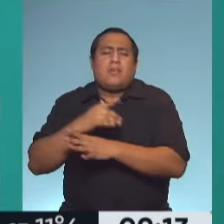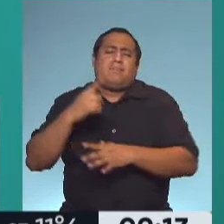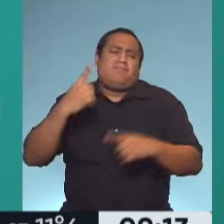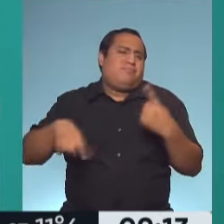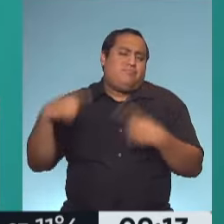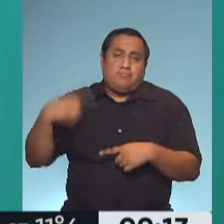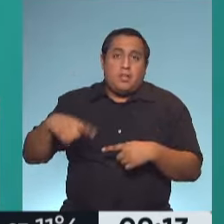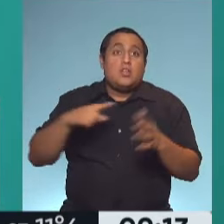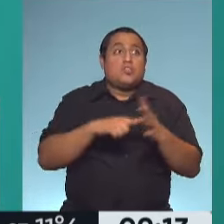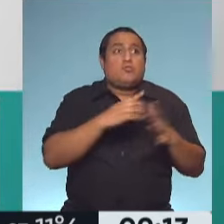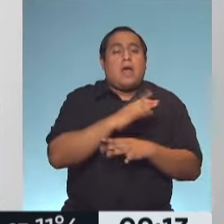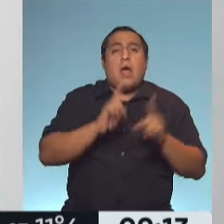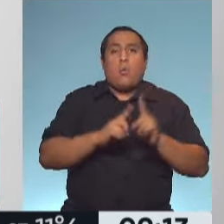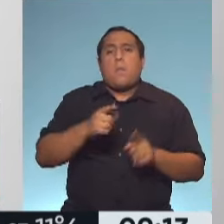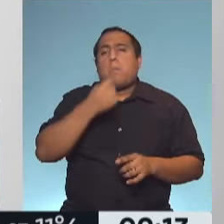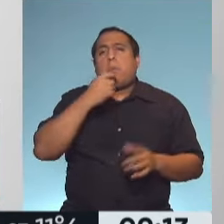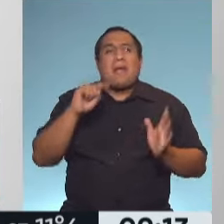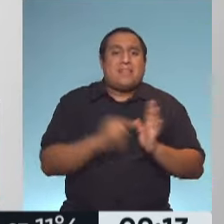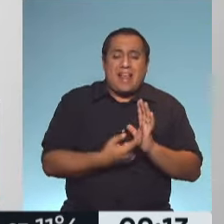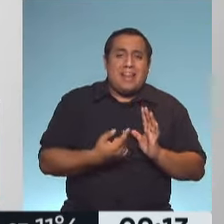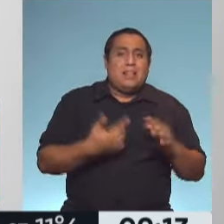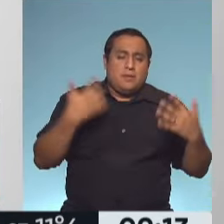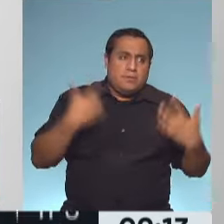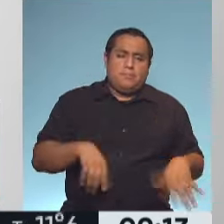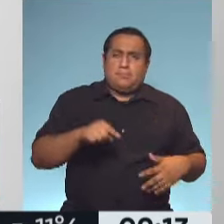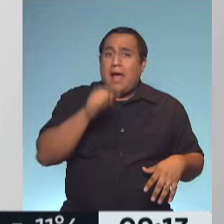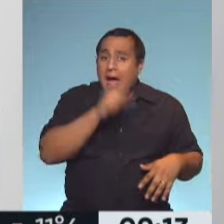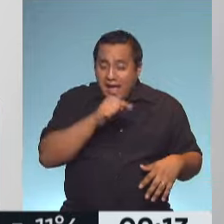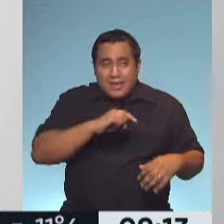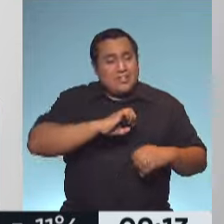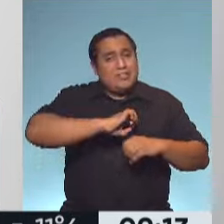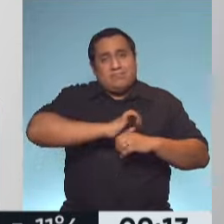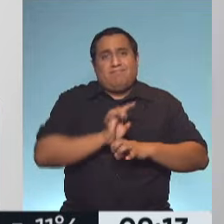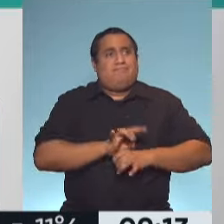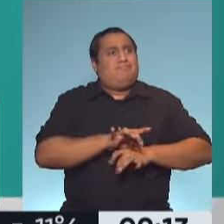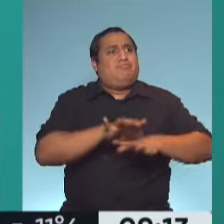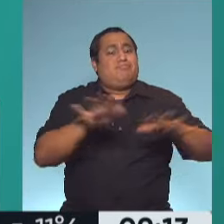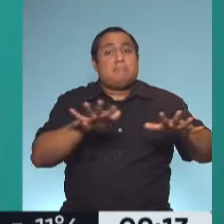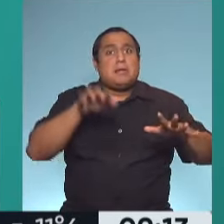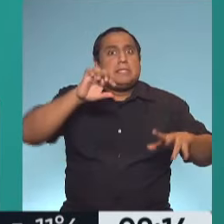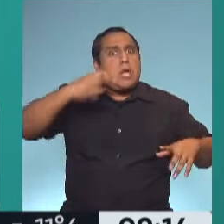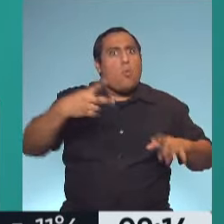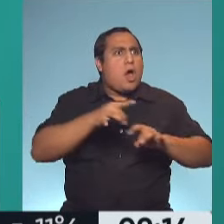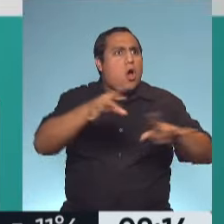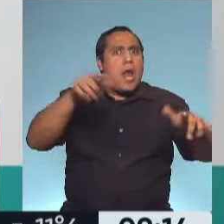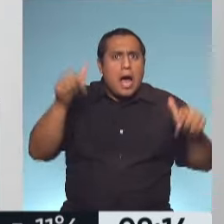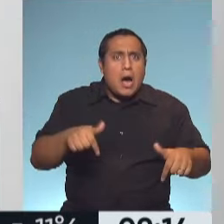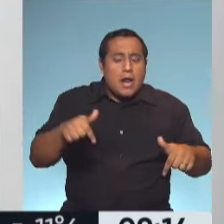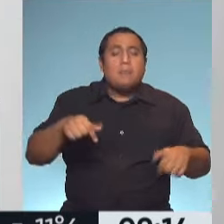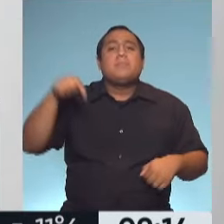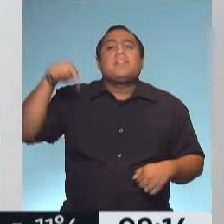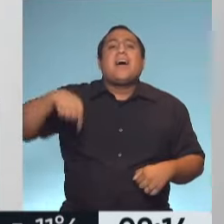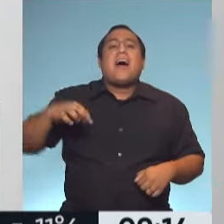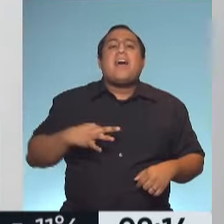algunas ciudades como la capital federal, siendo foco epidemiológico y en medio de una segunda ola, lo que dispusimos este año